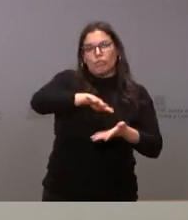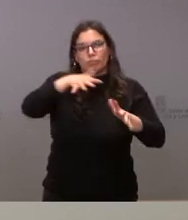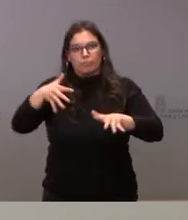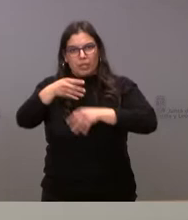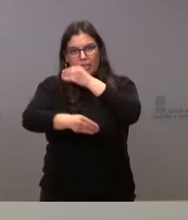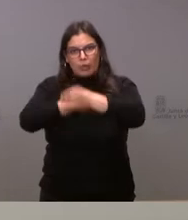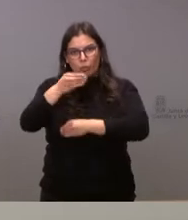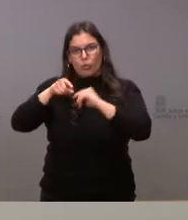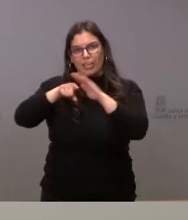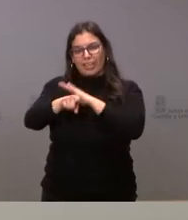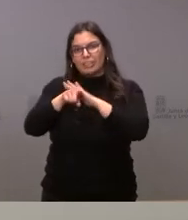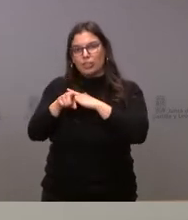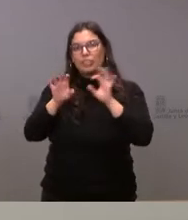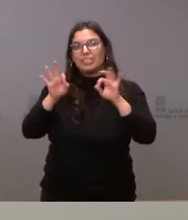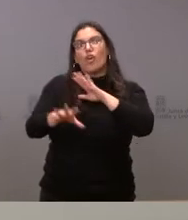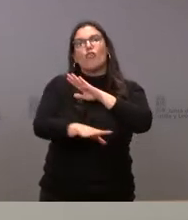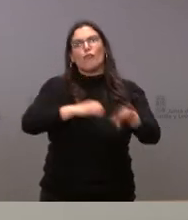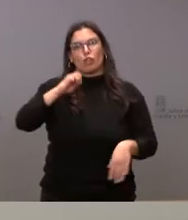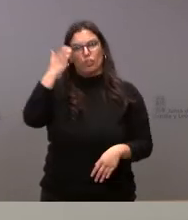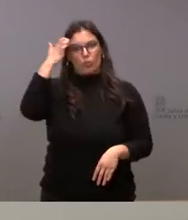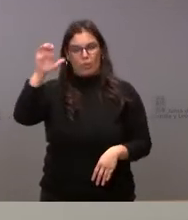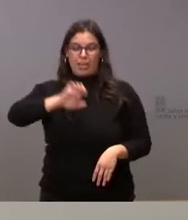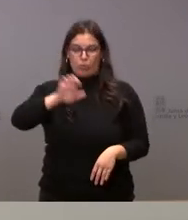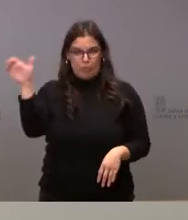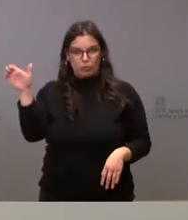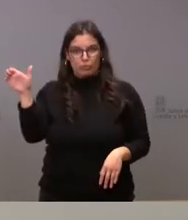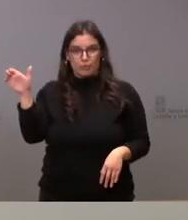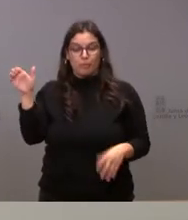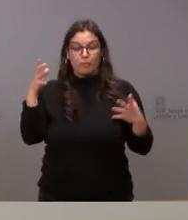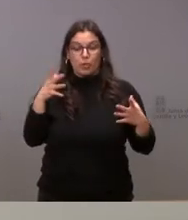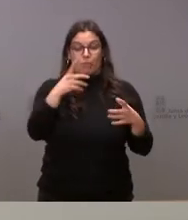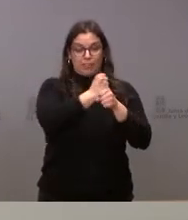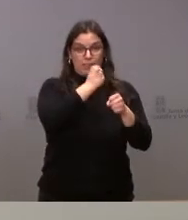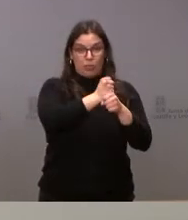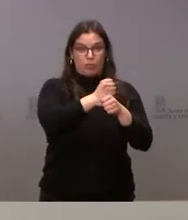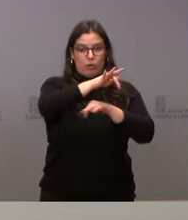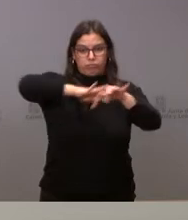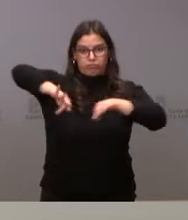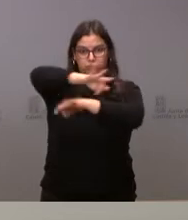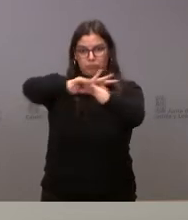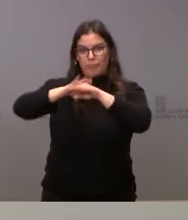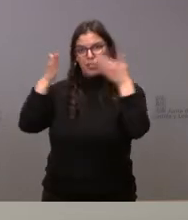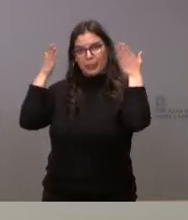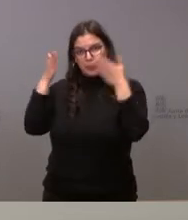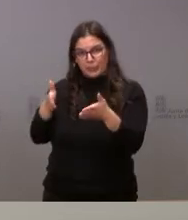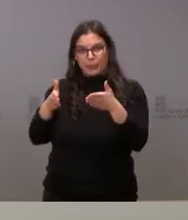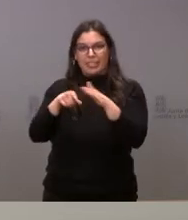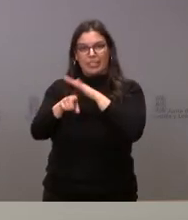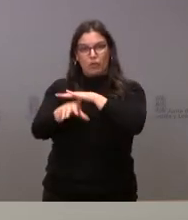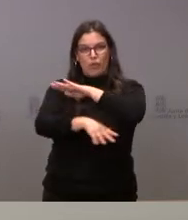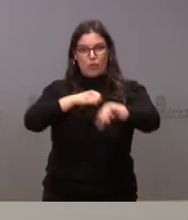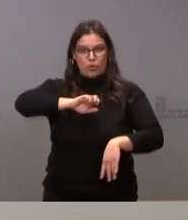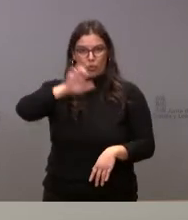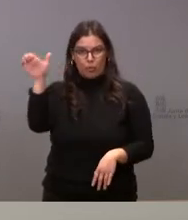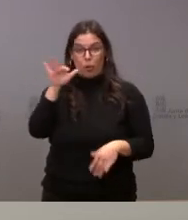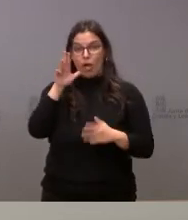de fondos europeos. Ante el escenario donde nuestra comunidad autónoma aspira en este